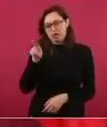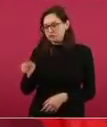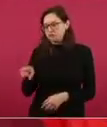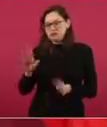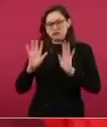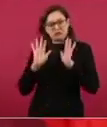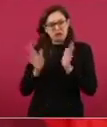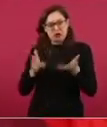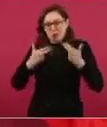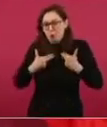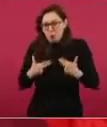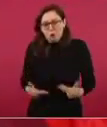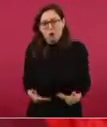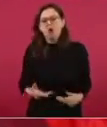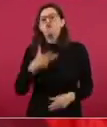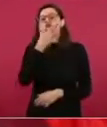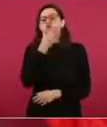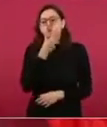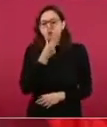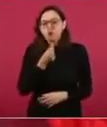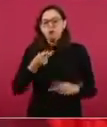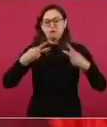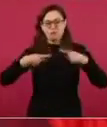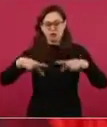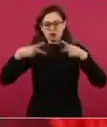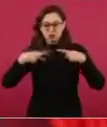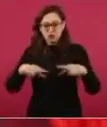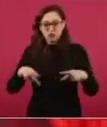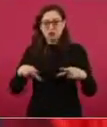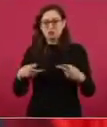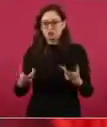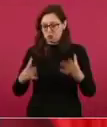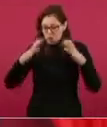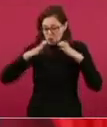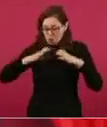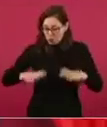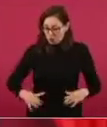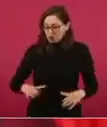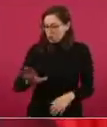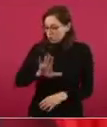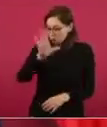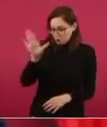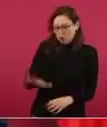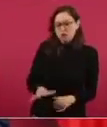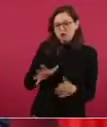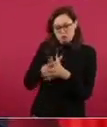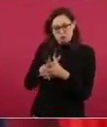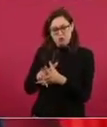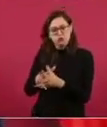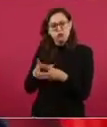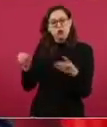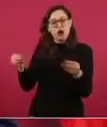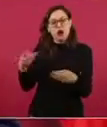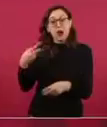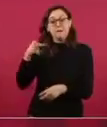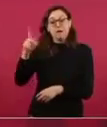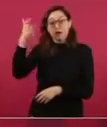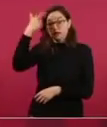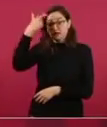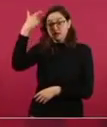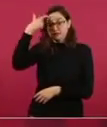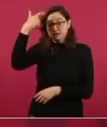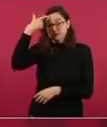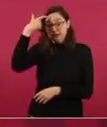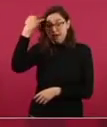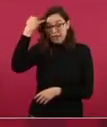de nosotros, pero no su pensamiento,